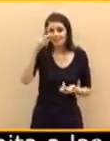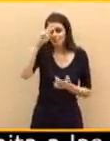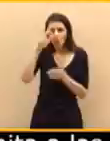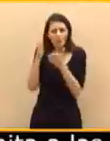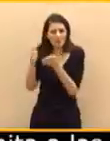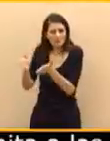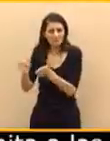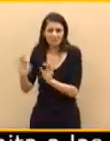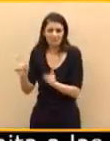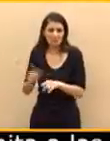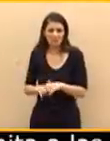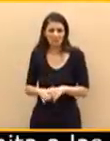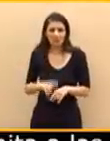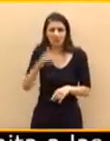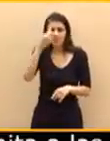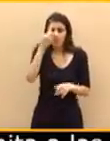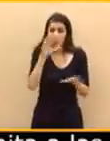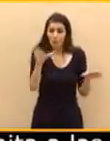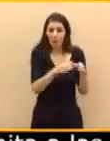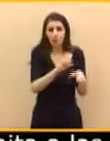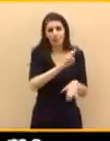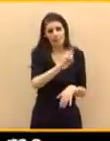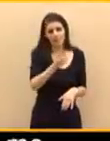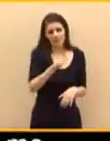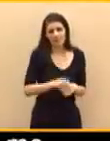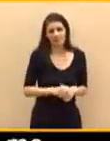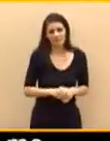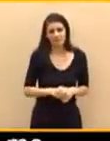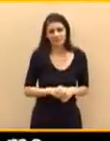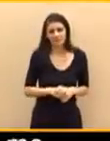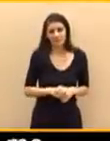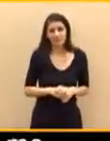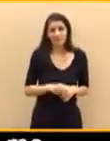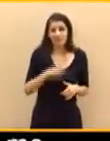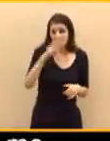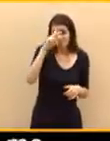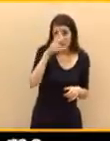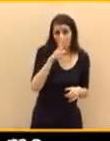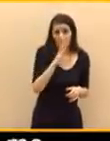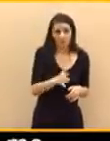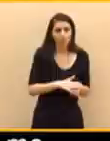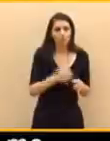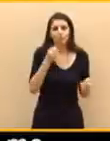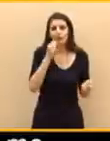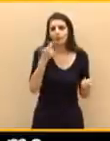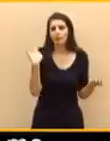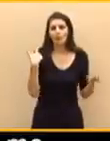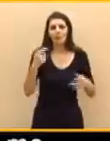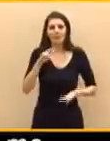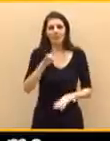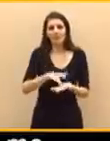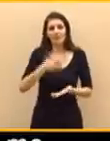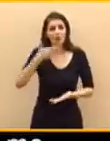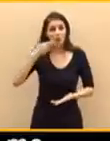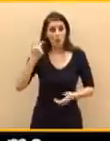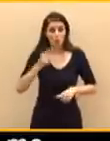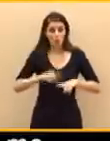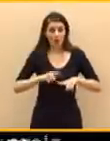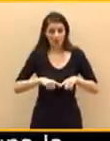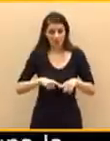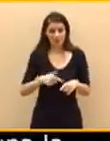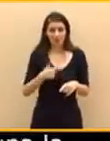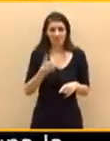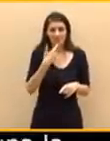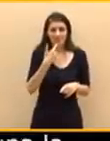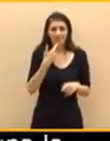Partido Popular. Y me preocupa que ustedes dijeron, por ejemplo, a propósito del orgullo gay, que esa manifestación dejaba mal olor o algo de